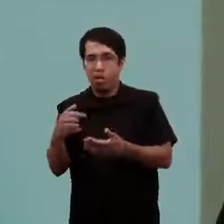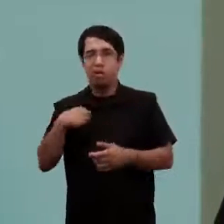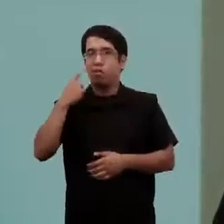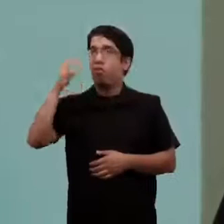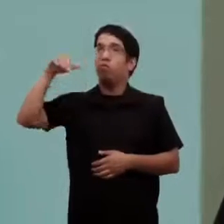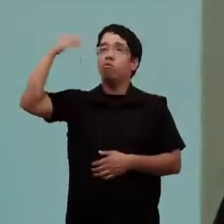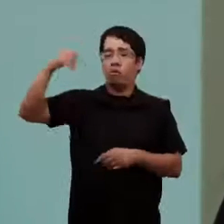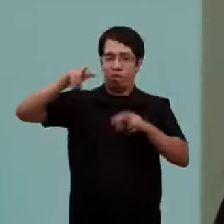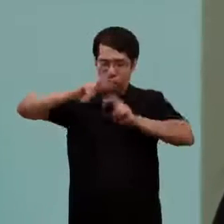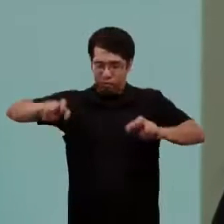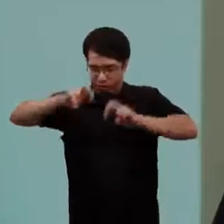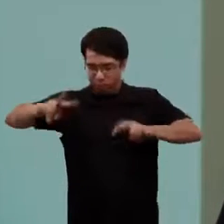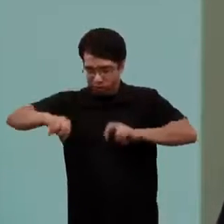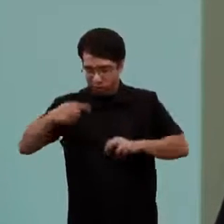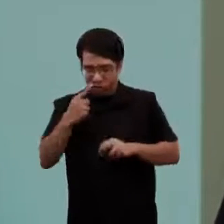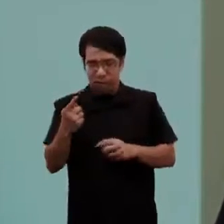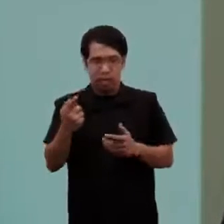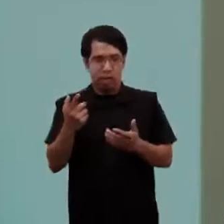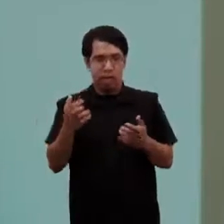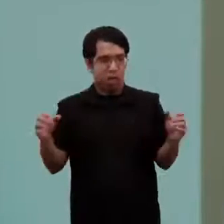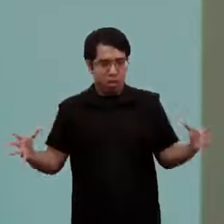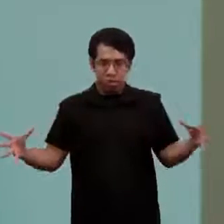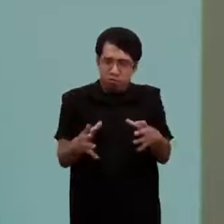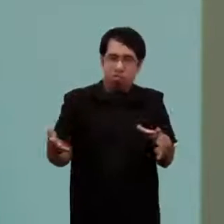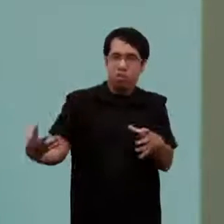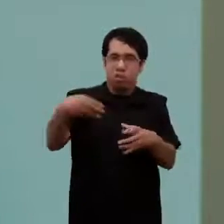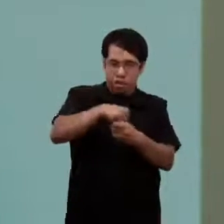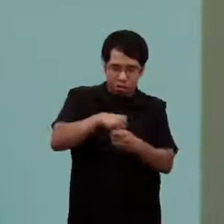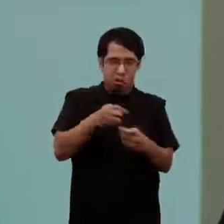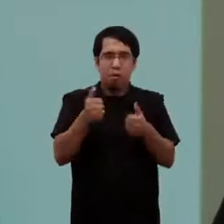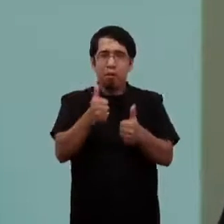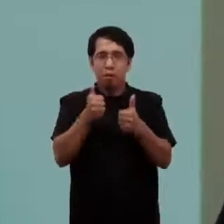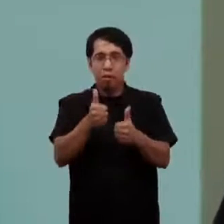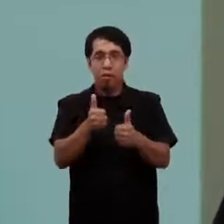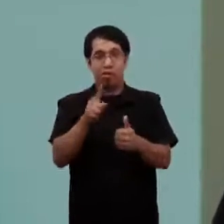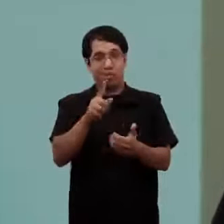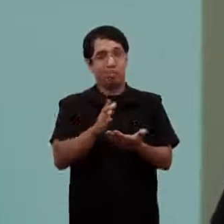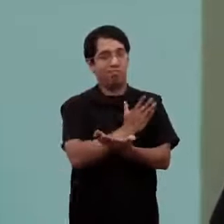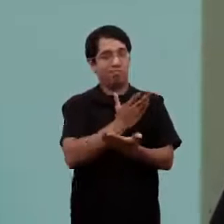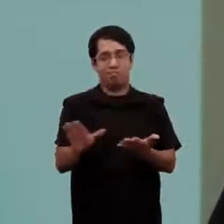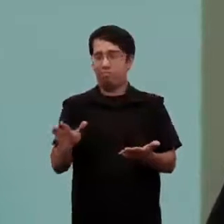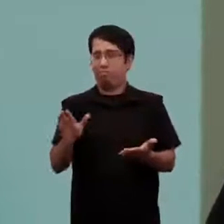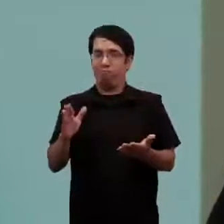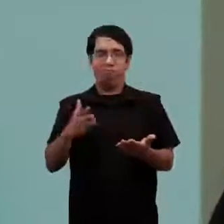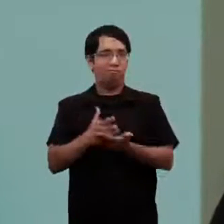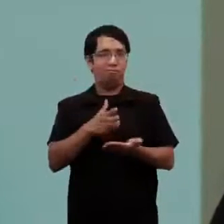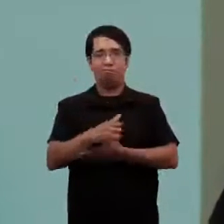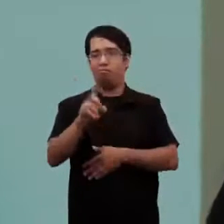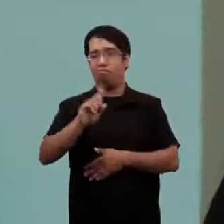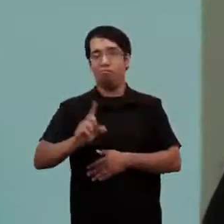investigaciones demuestran el gran aporte de la inclusión, no así, justamente, la separación.